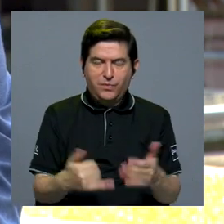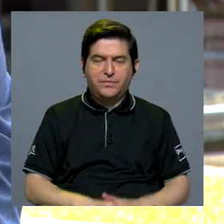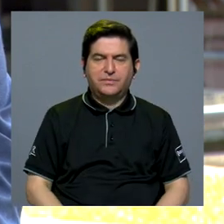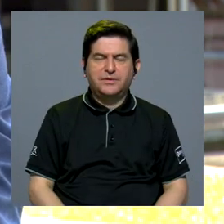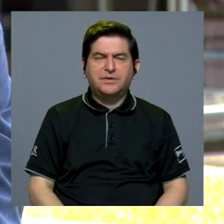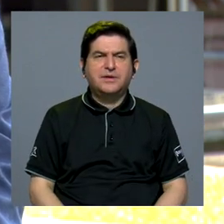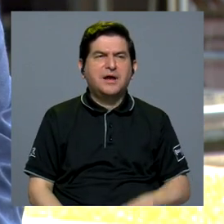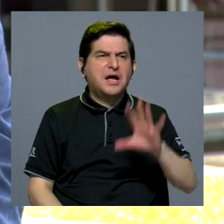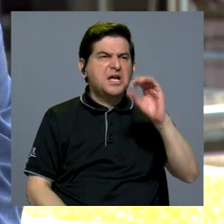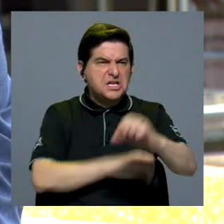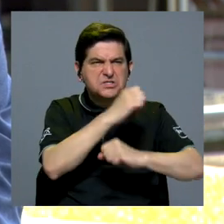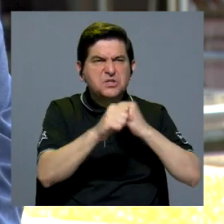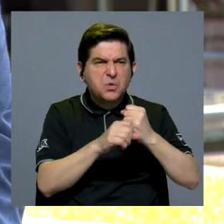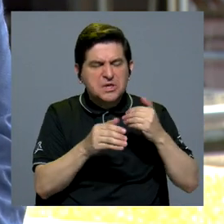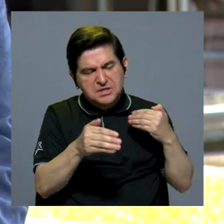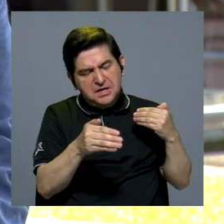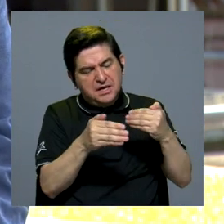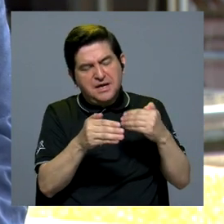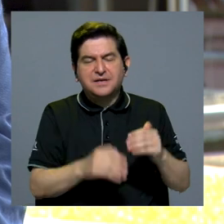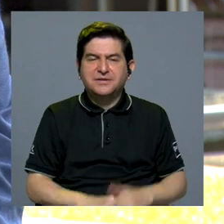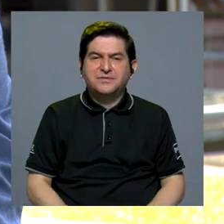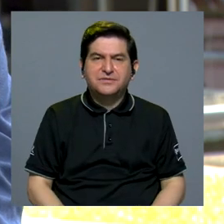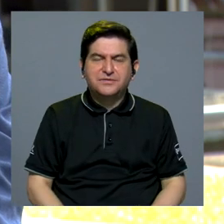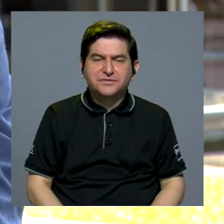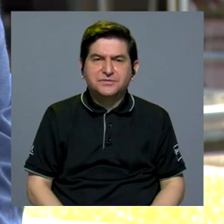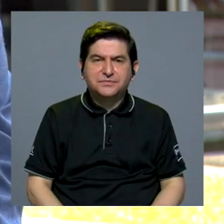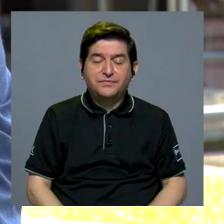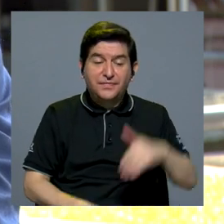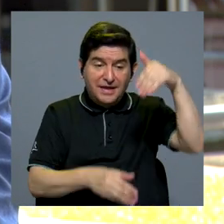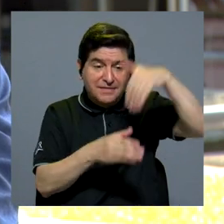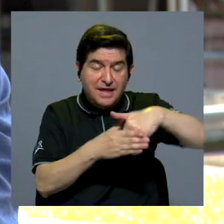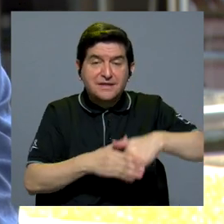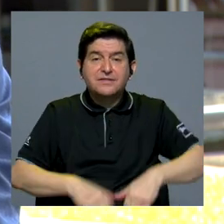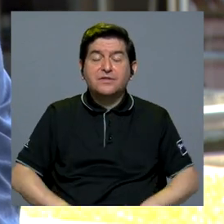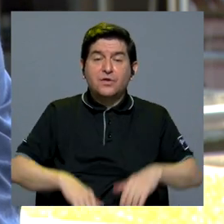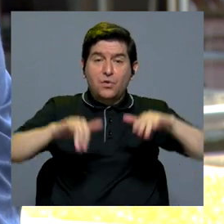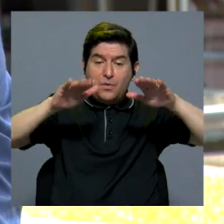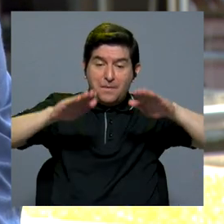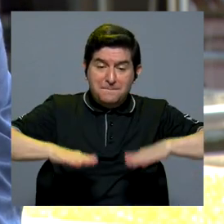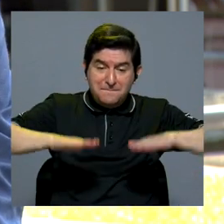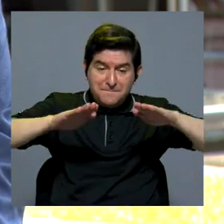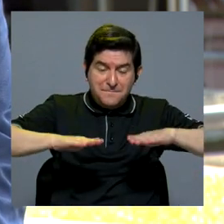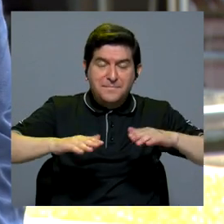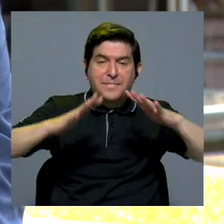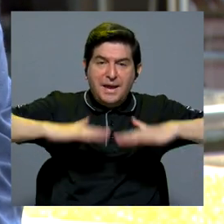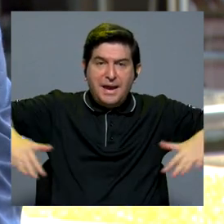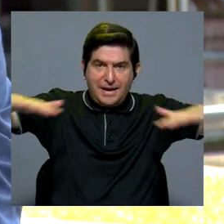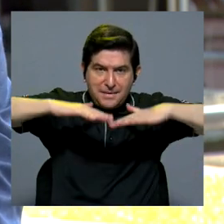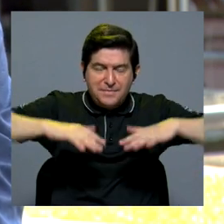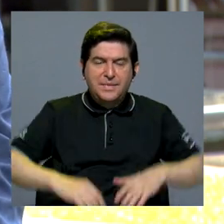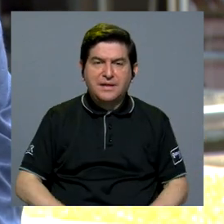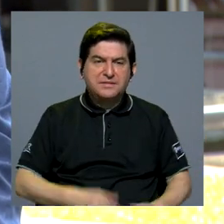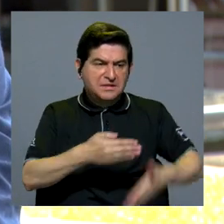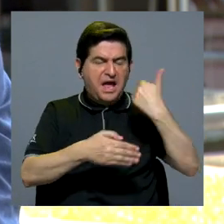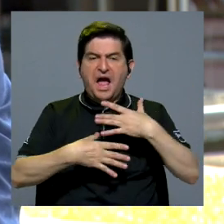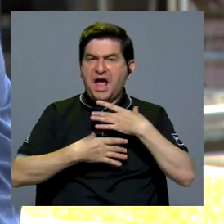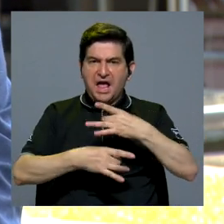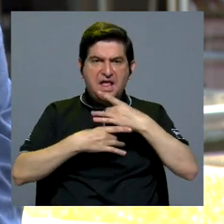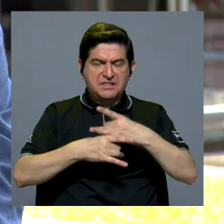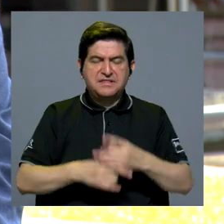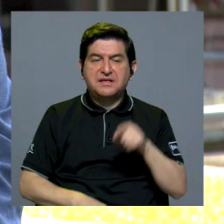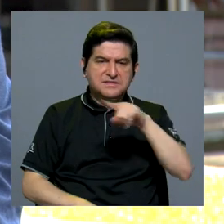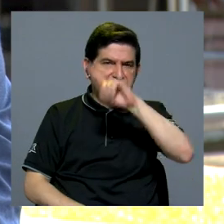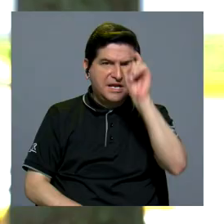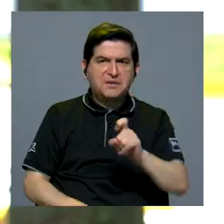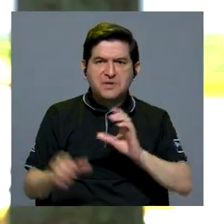por lo menos desde hace unos 50 años, en medio de la conservación del medio ambiente, que antes no interesaba a la ciencia